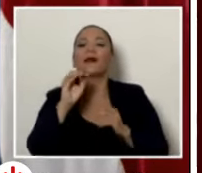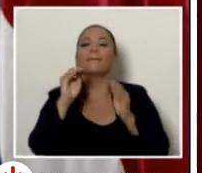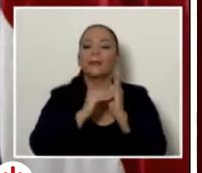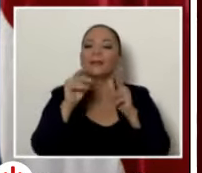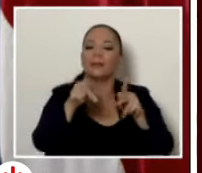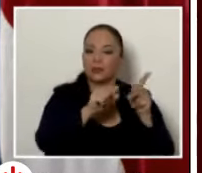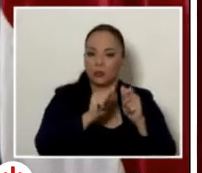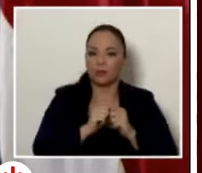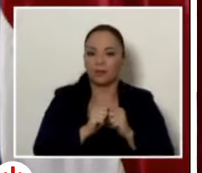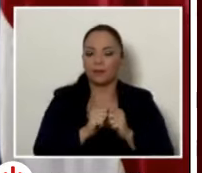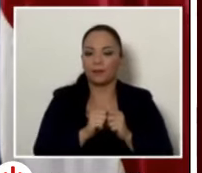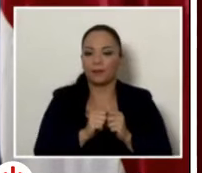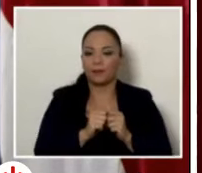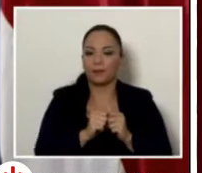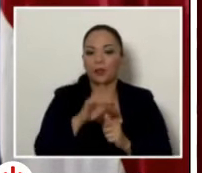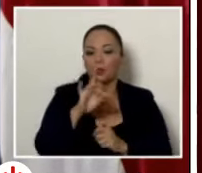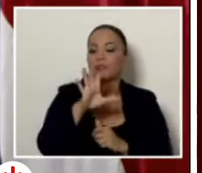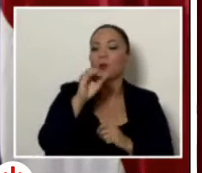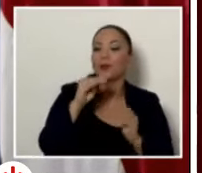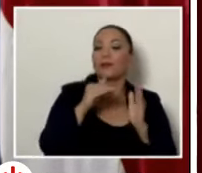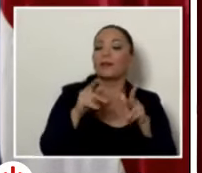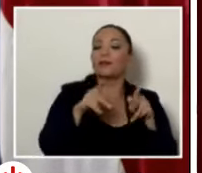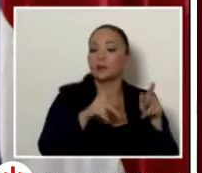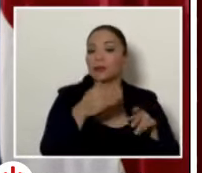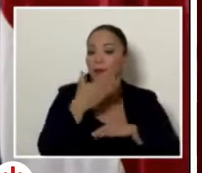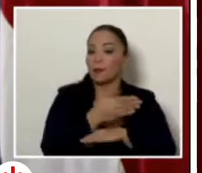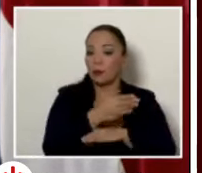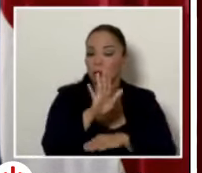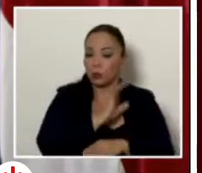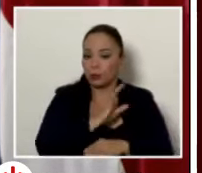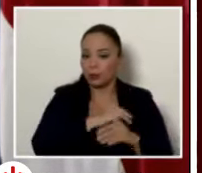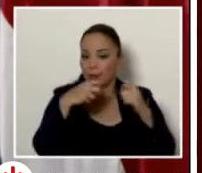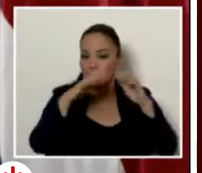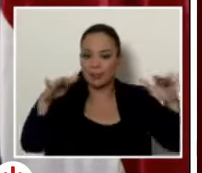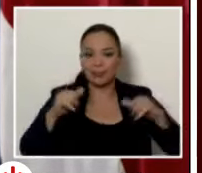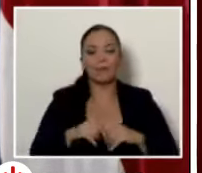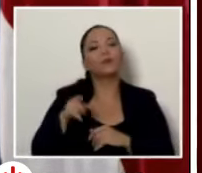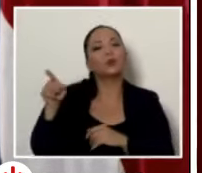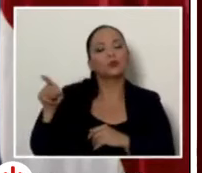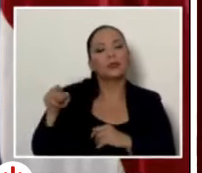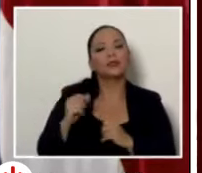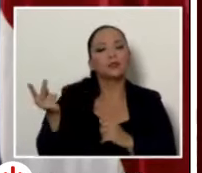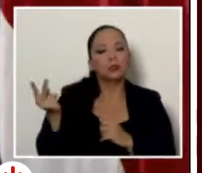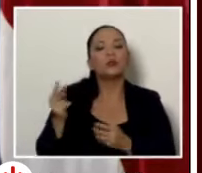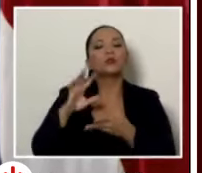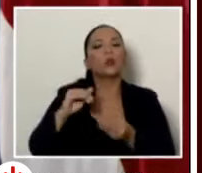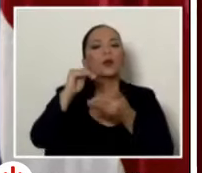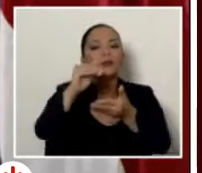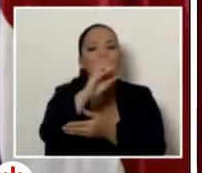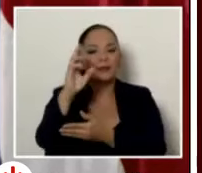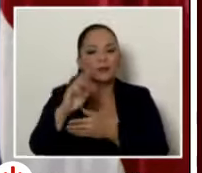Y a 850 mil personas en el país, don Marco y don Álvaro, cuéntenle a Costa Rica qué